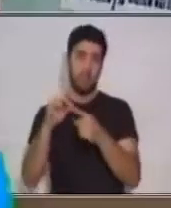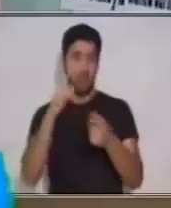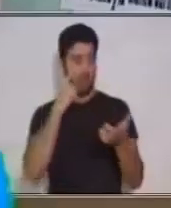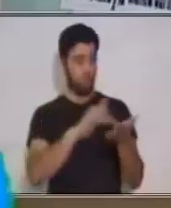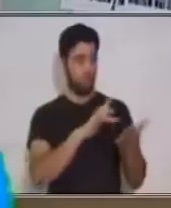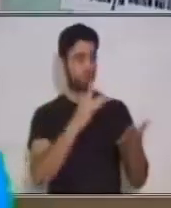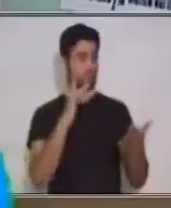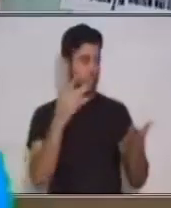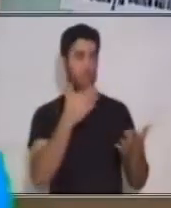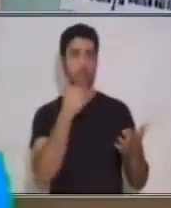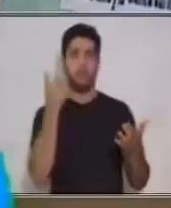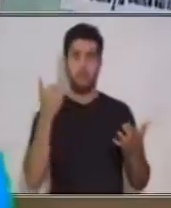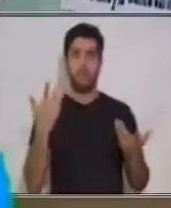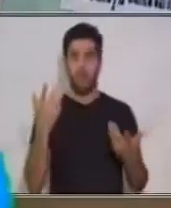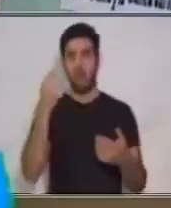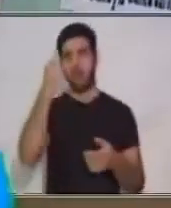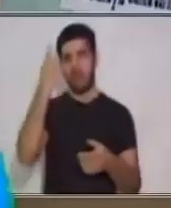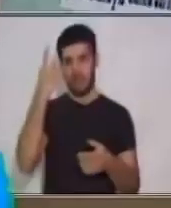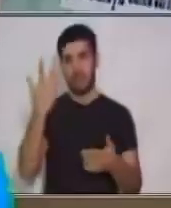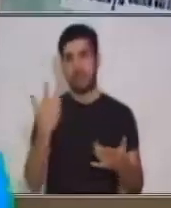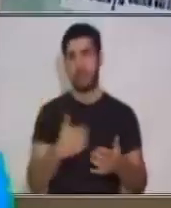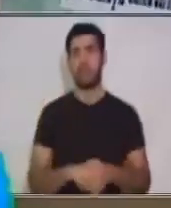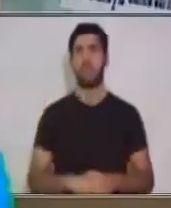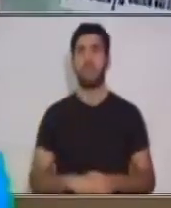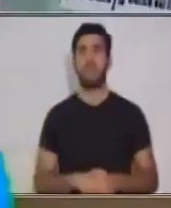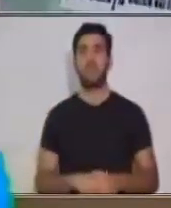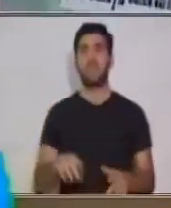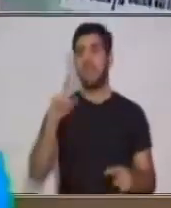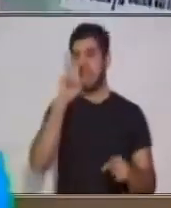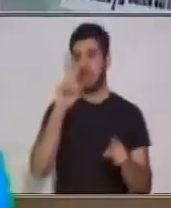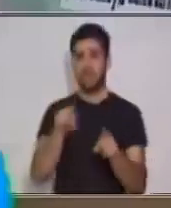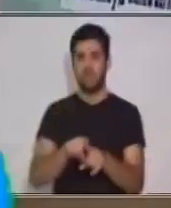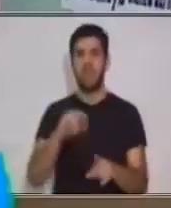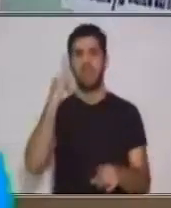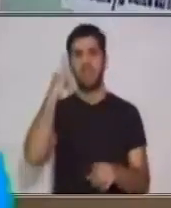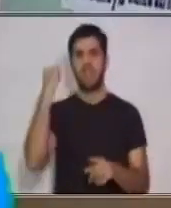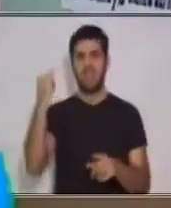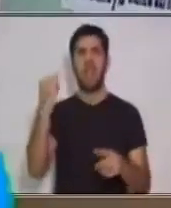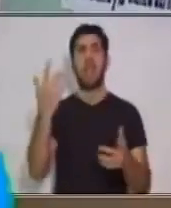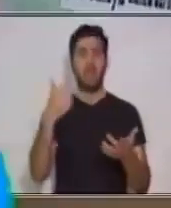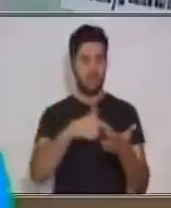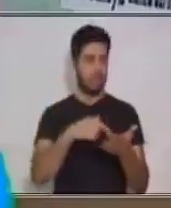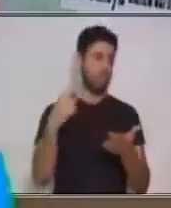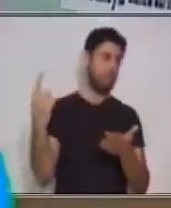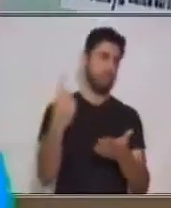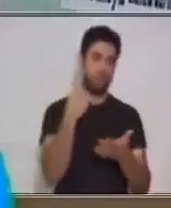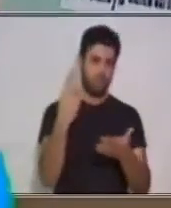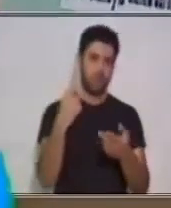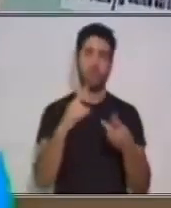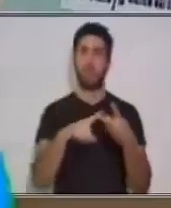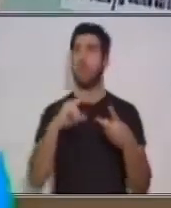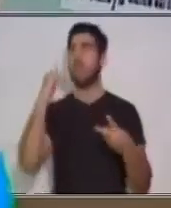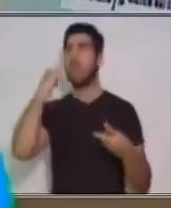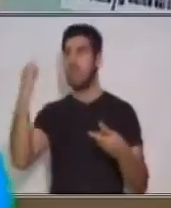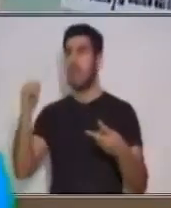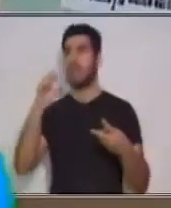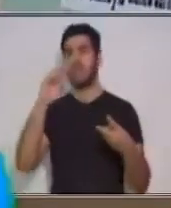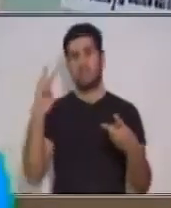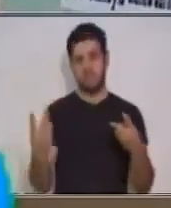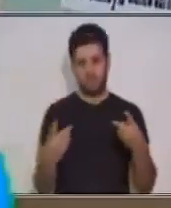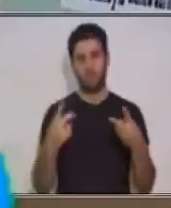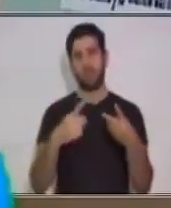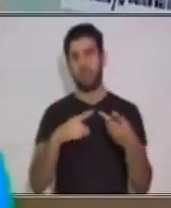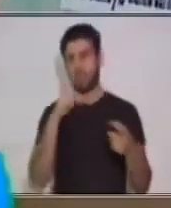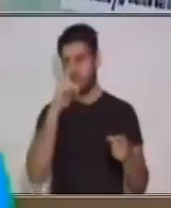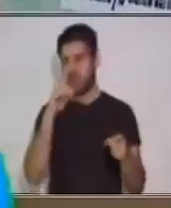atractivo. Y las ideas principales es lo más importante del párrafo. Y las ideas secundarias las puedes hacer con otro